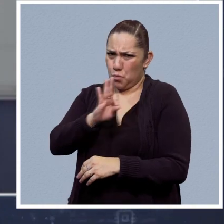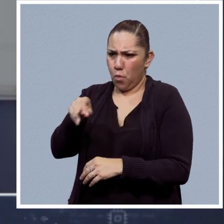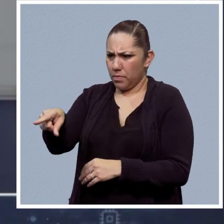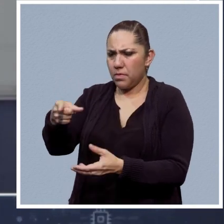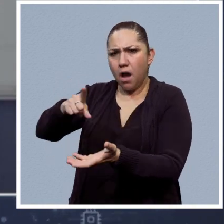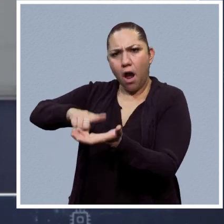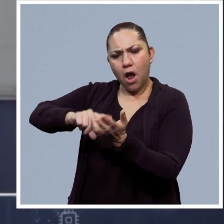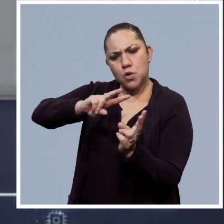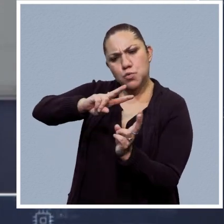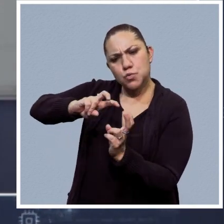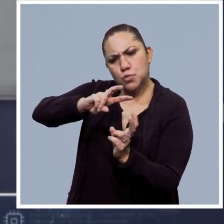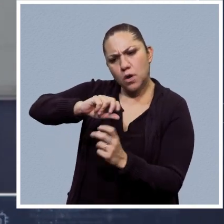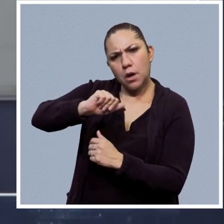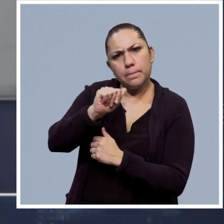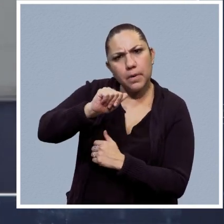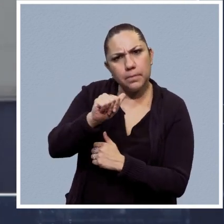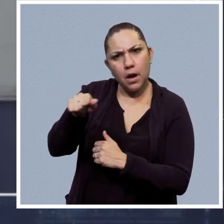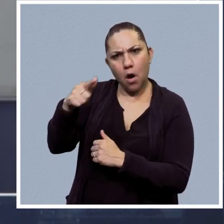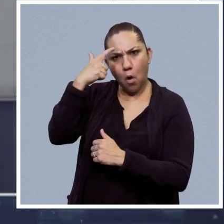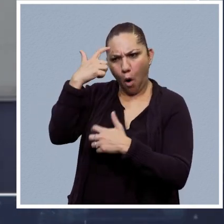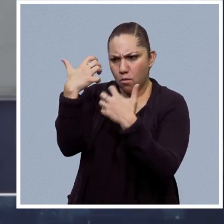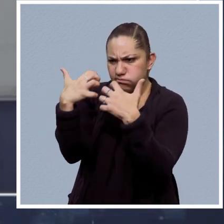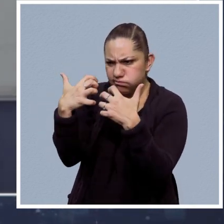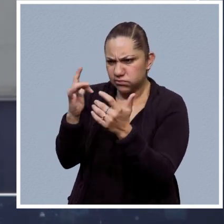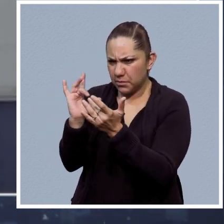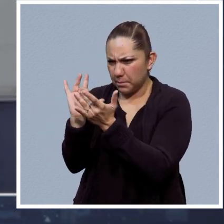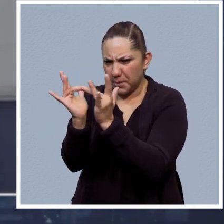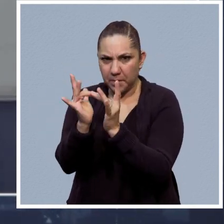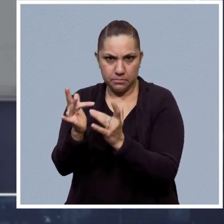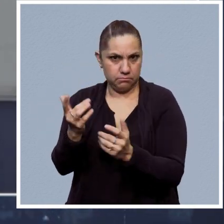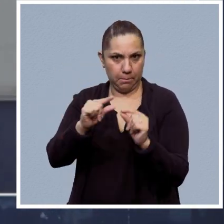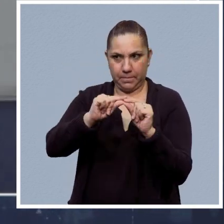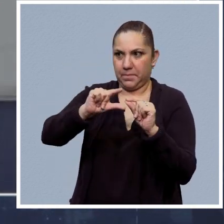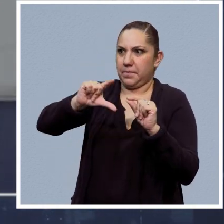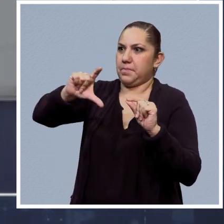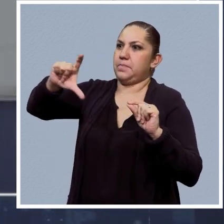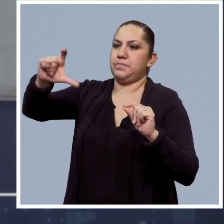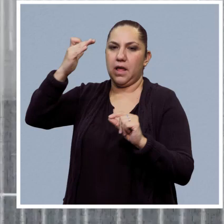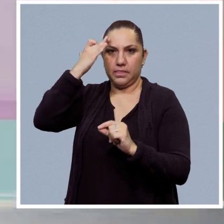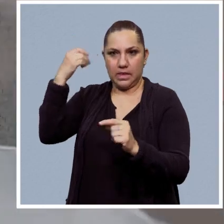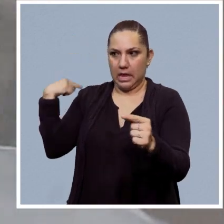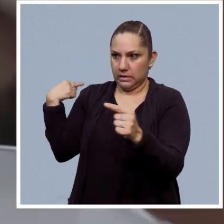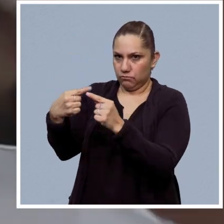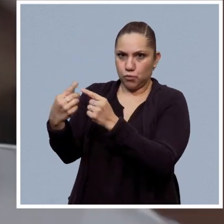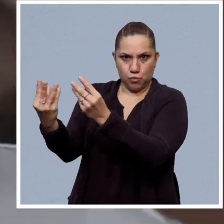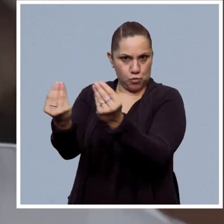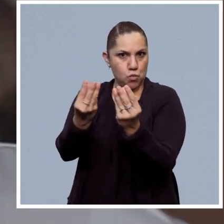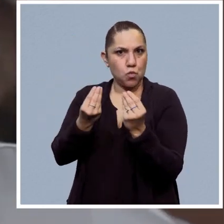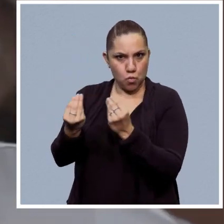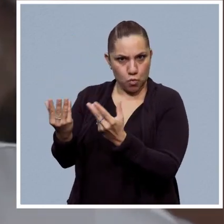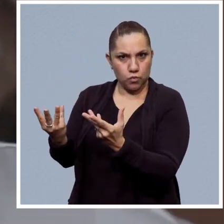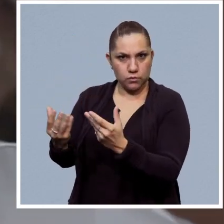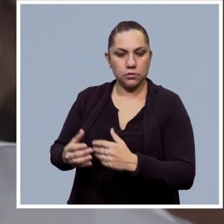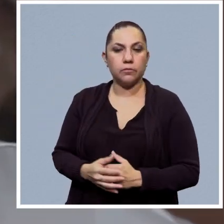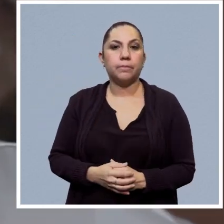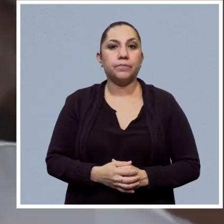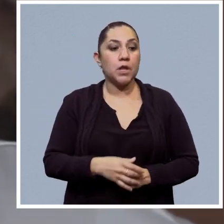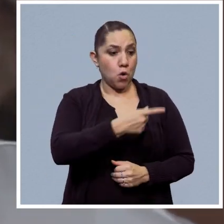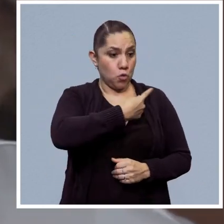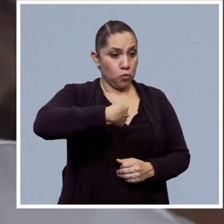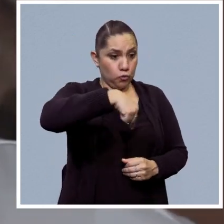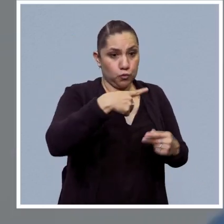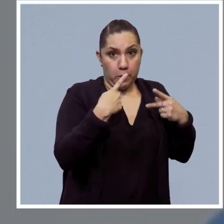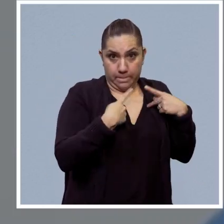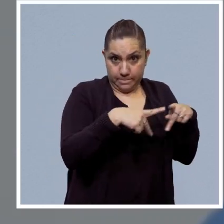tanto en la capacidad de almacenar, como transmitir, como procesar información. Y, de alguna manera,